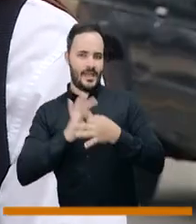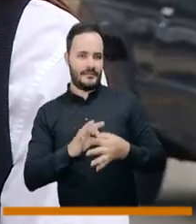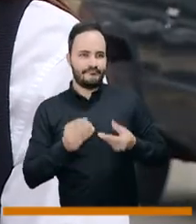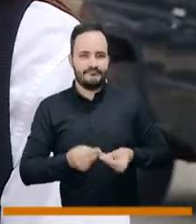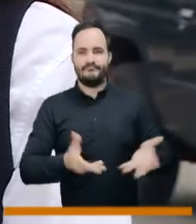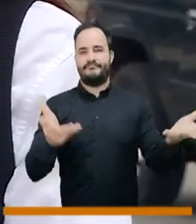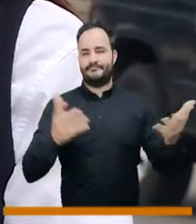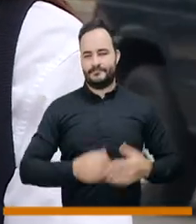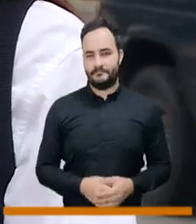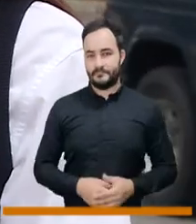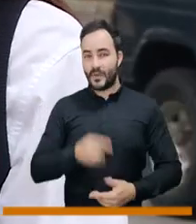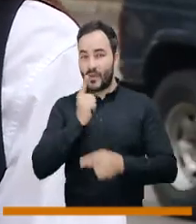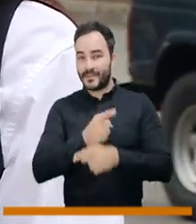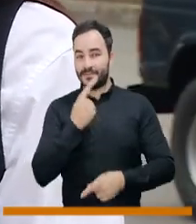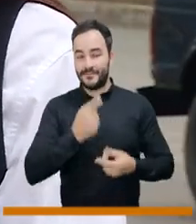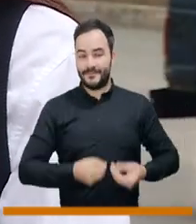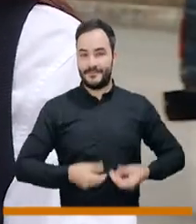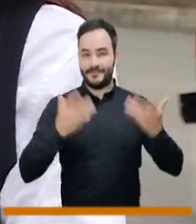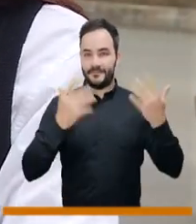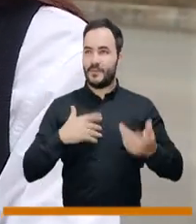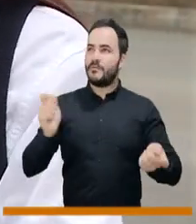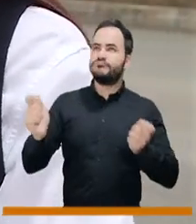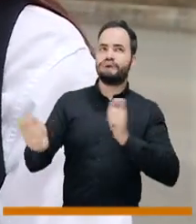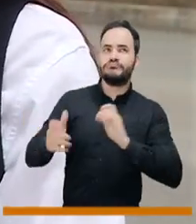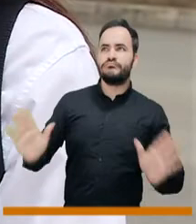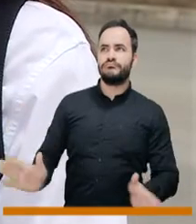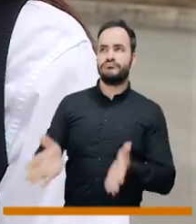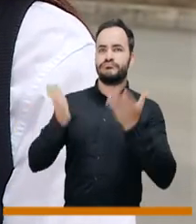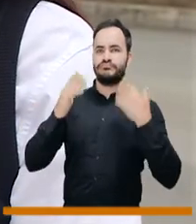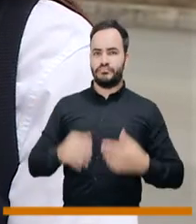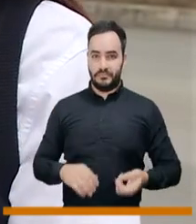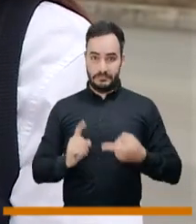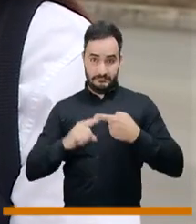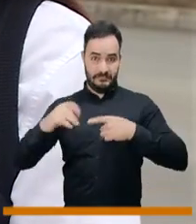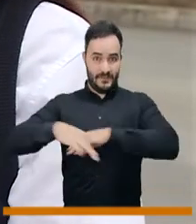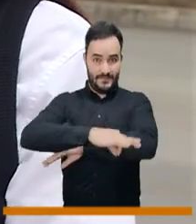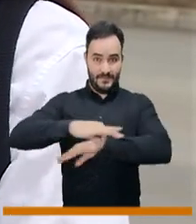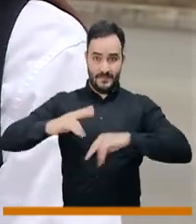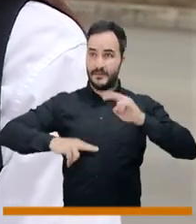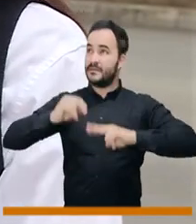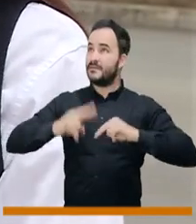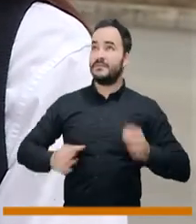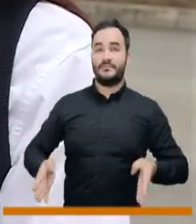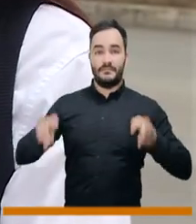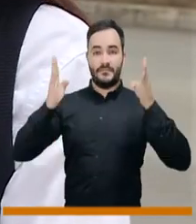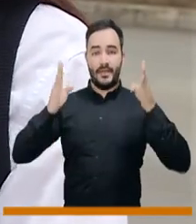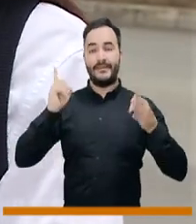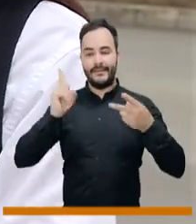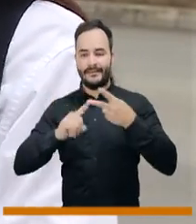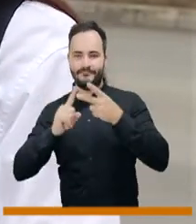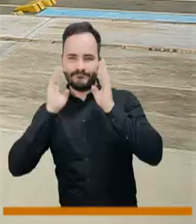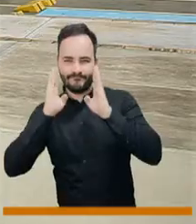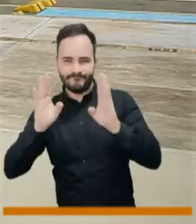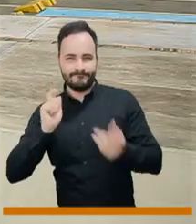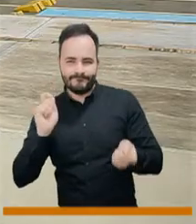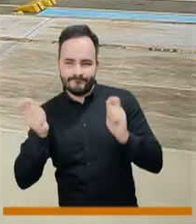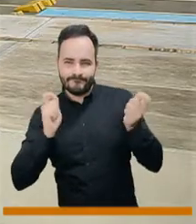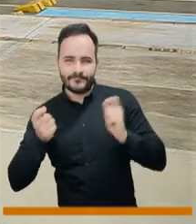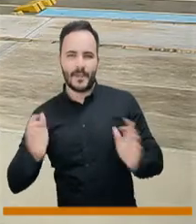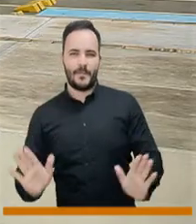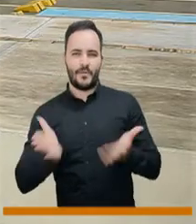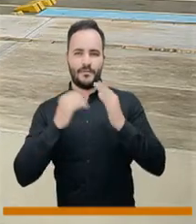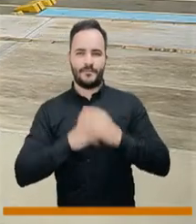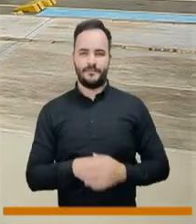Como tú dijiste, estamos en un proceso de modernización no solamente de la infraestructura, sino de la parte de la atención. Como dijo el concejal